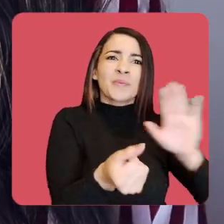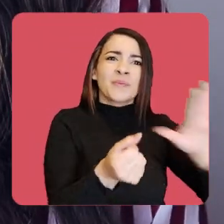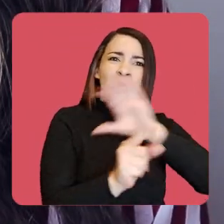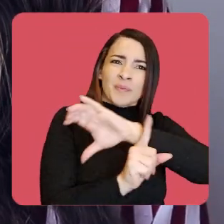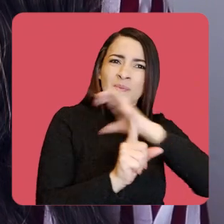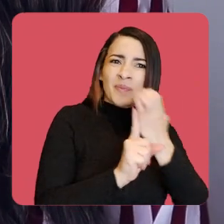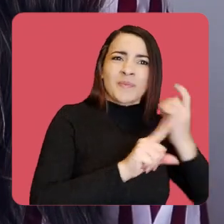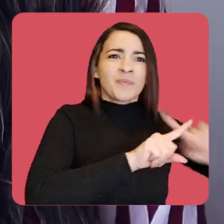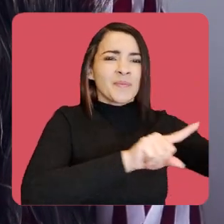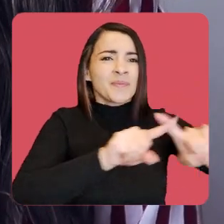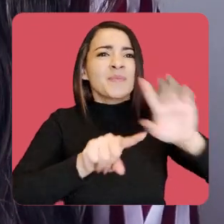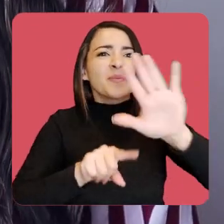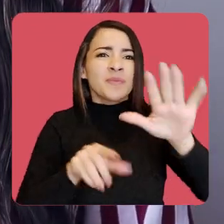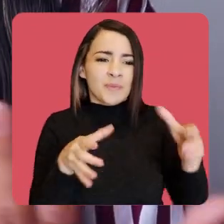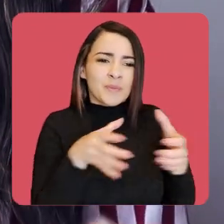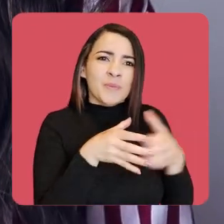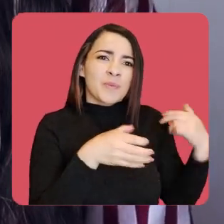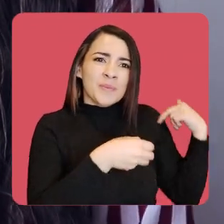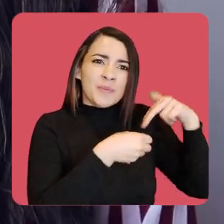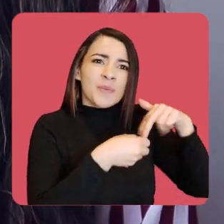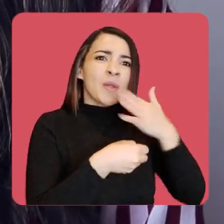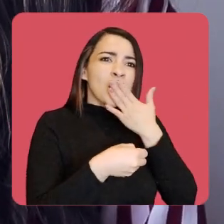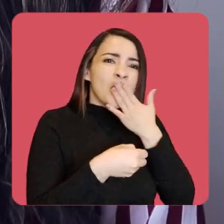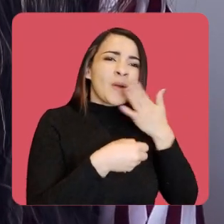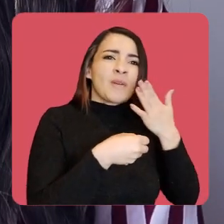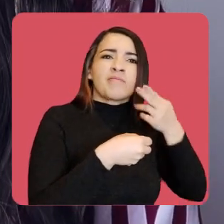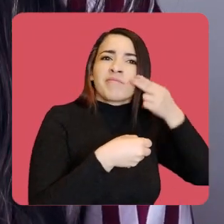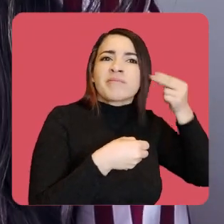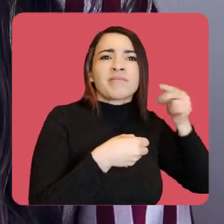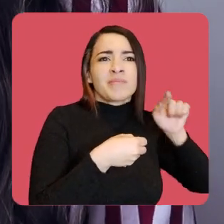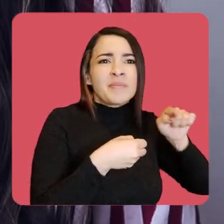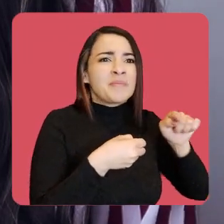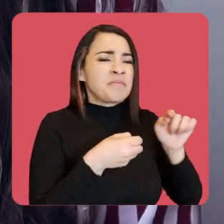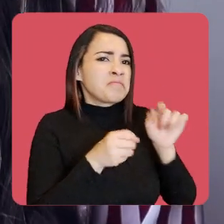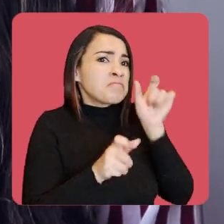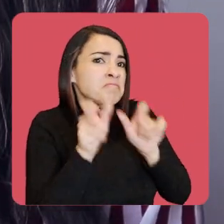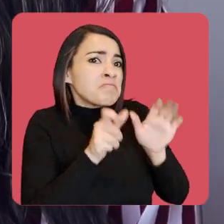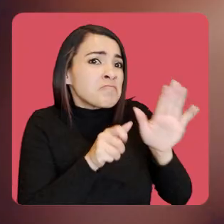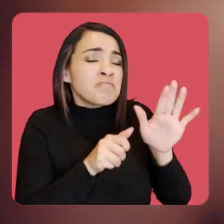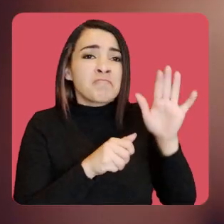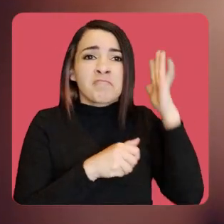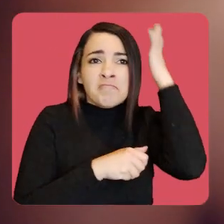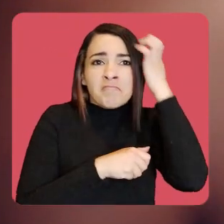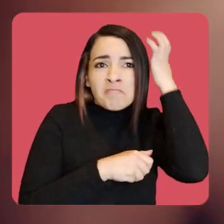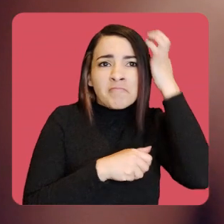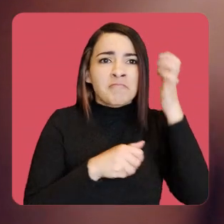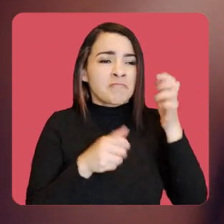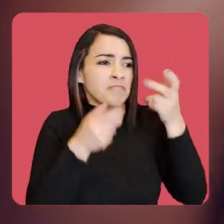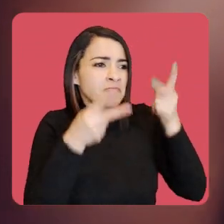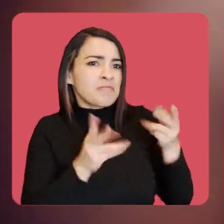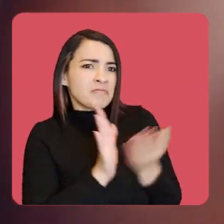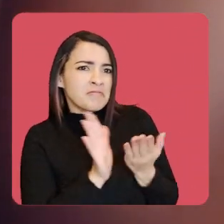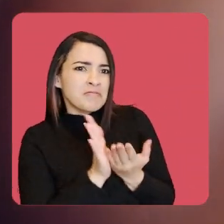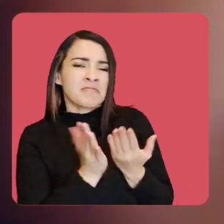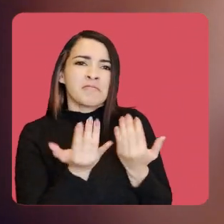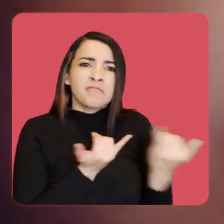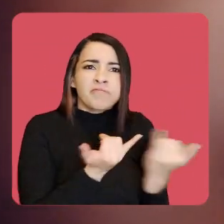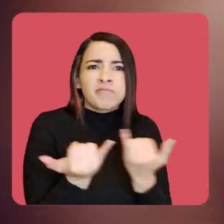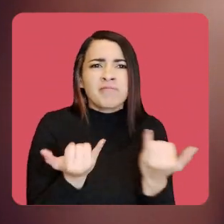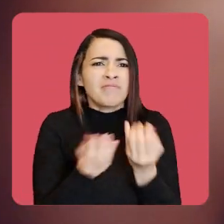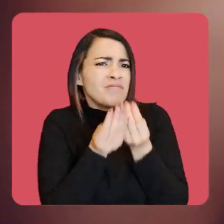indígena, otras son parte de la comunidad afro, personas estudiantes, entonces sí hay como mucha